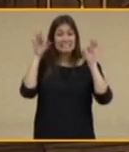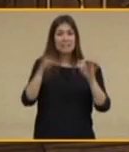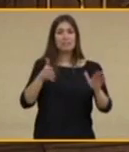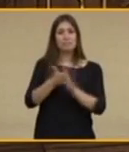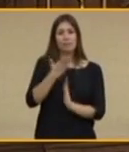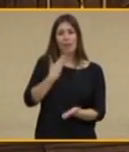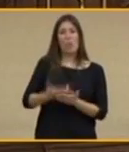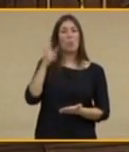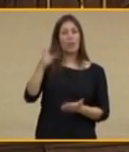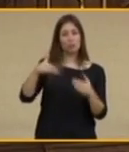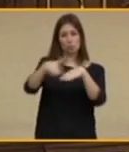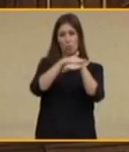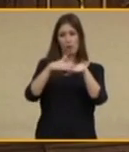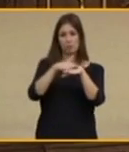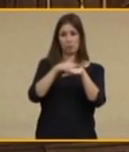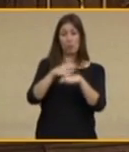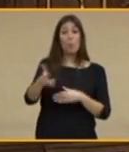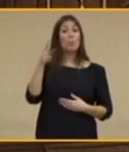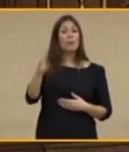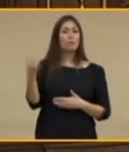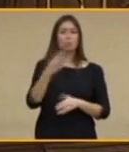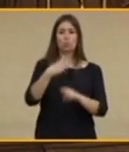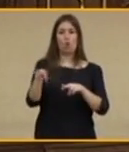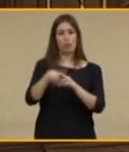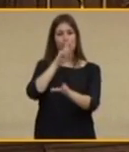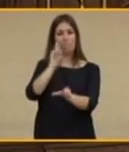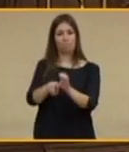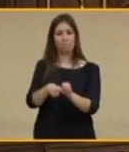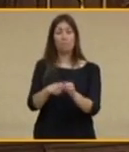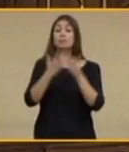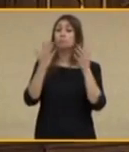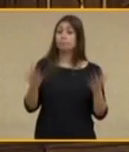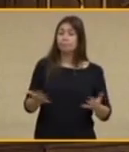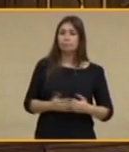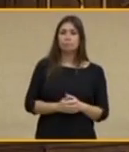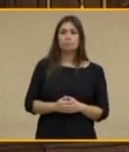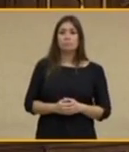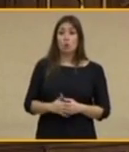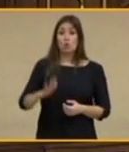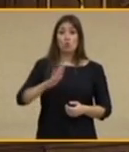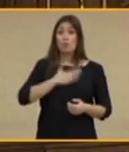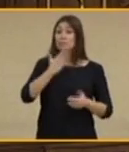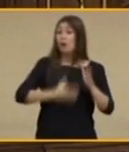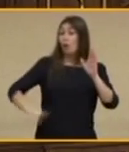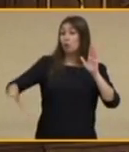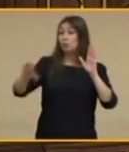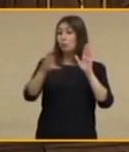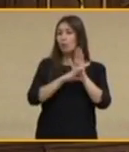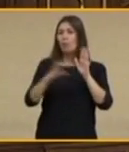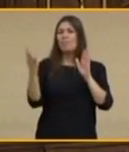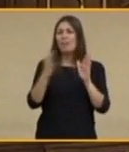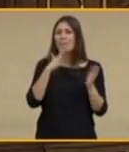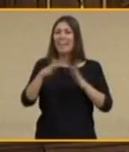el derecho de participación política. Y, como tal, por imperativo de nuestra Constitución ha de ser regulado en ley